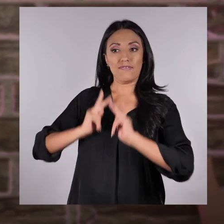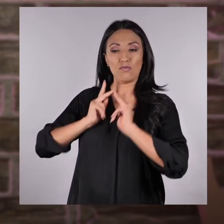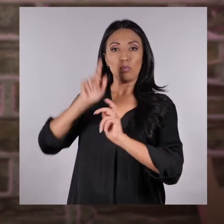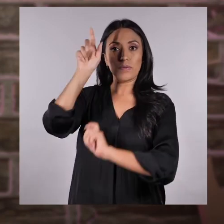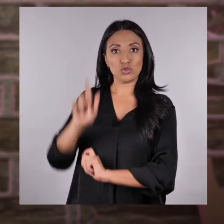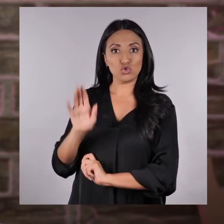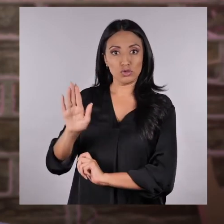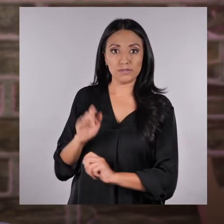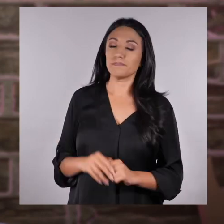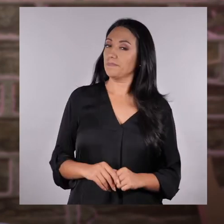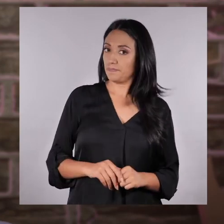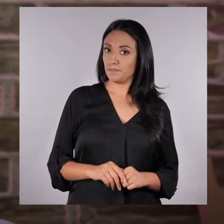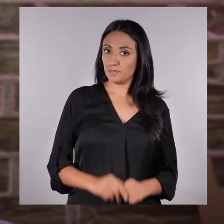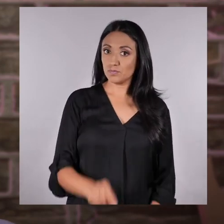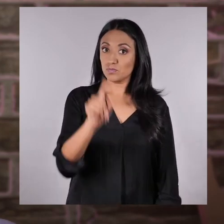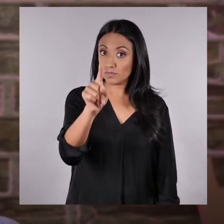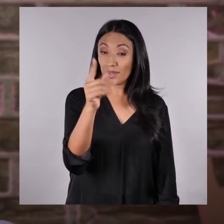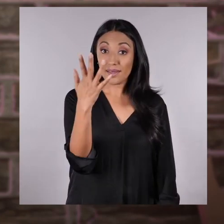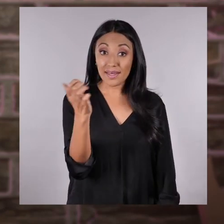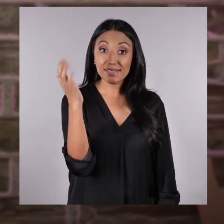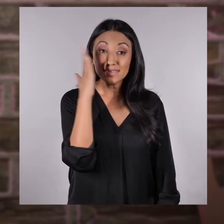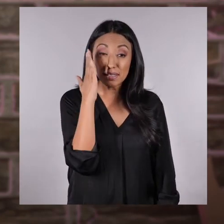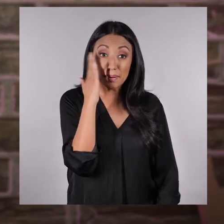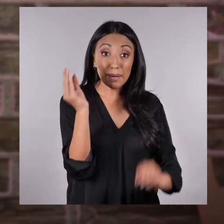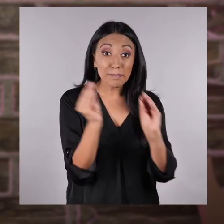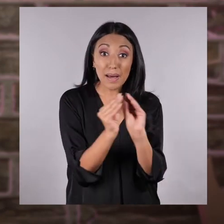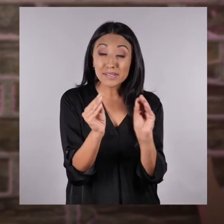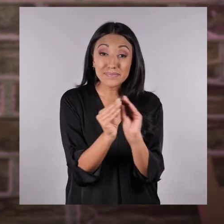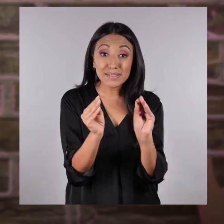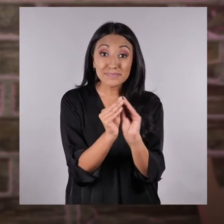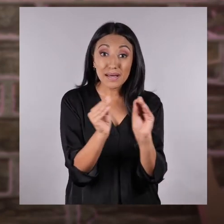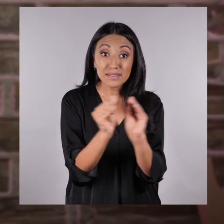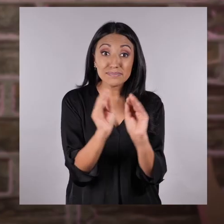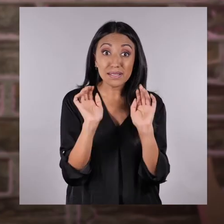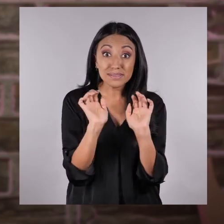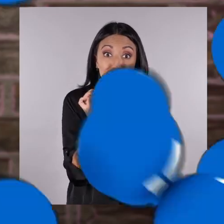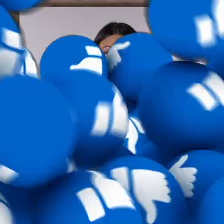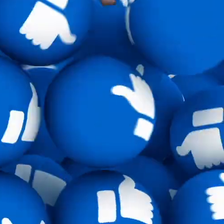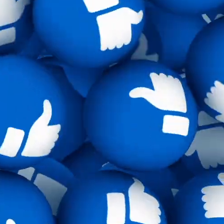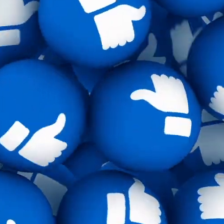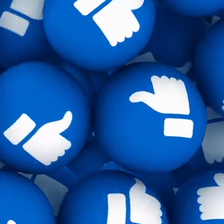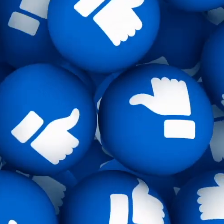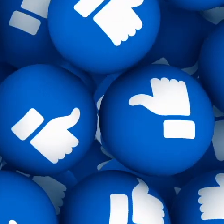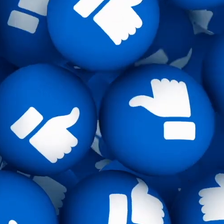vivos. Oigan, Martichiques, quieren conocer más características del aire.